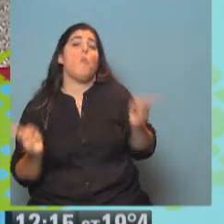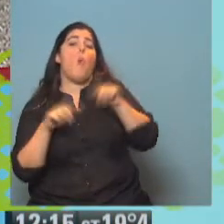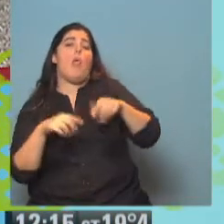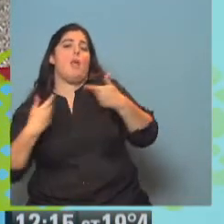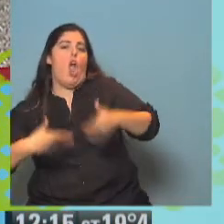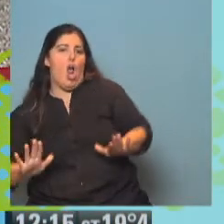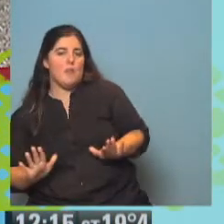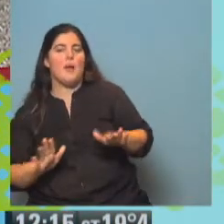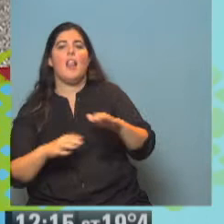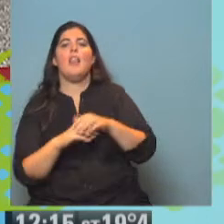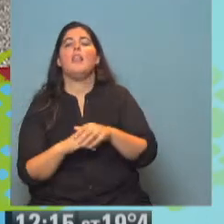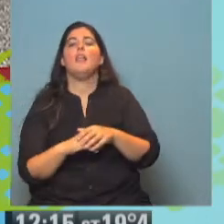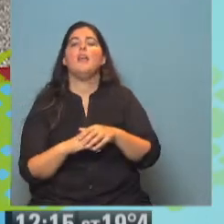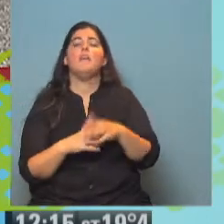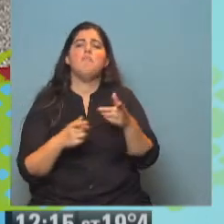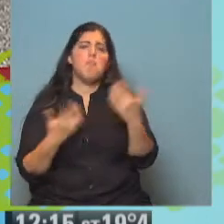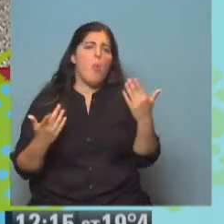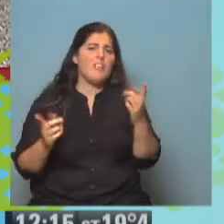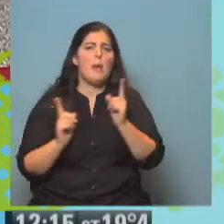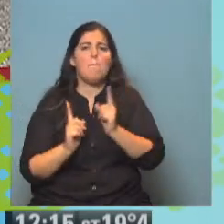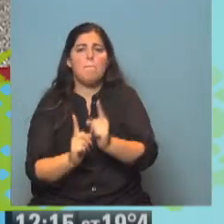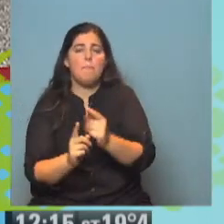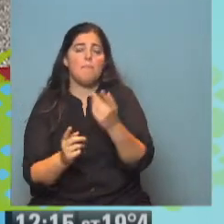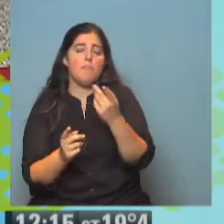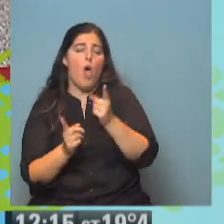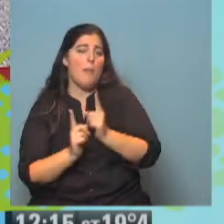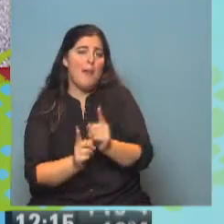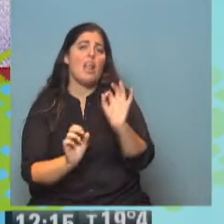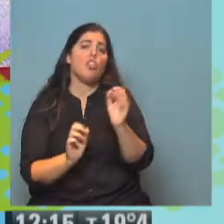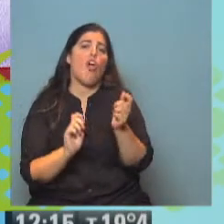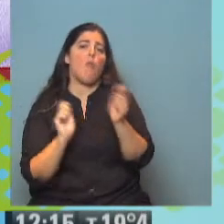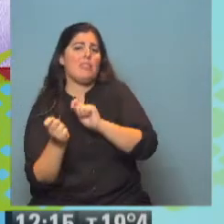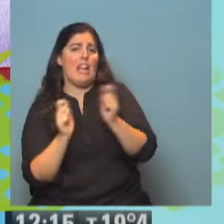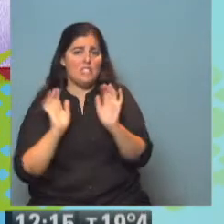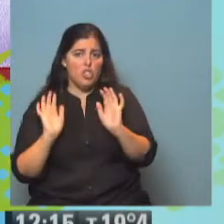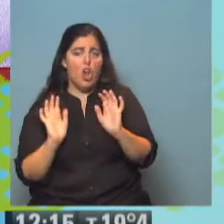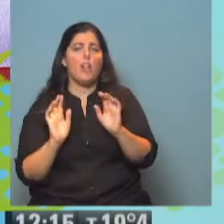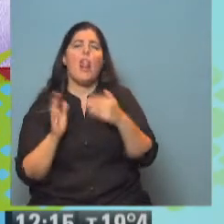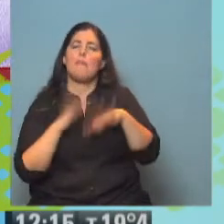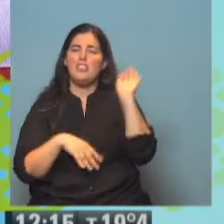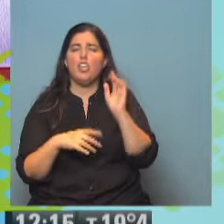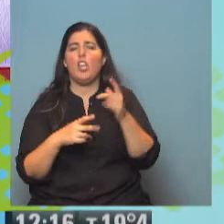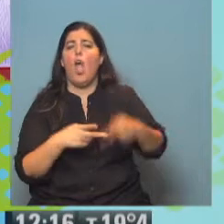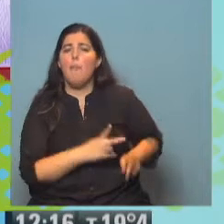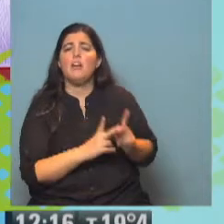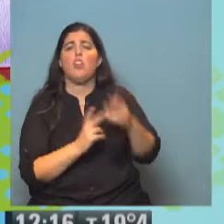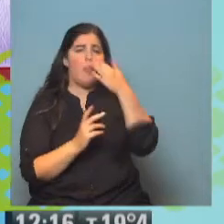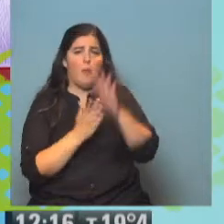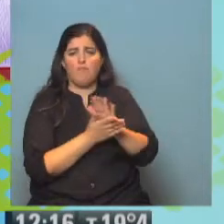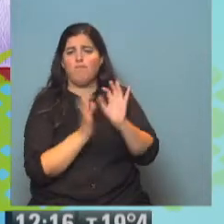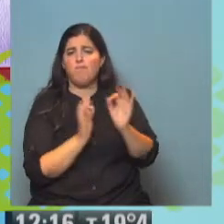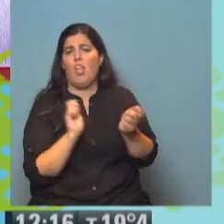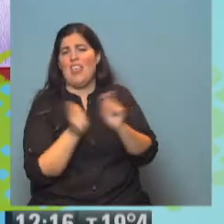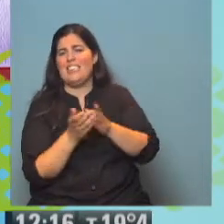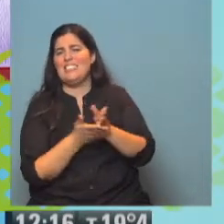normalidad. O sea que puede ser permanente o transitoria. En la mayoría de los casos es transitoria. En la mayoría de los casos es